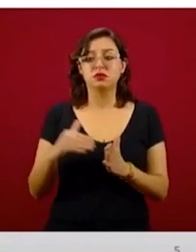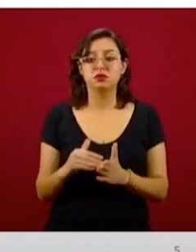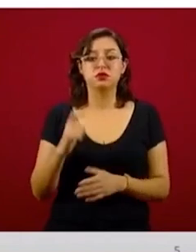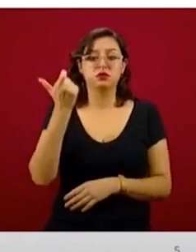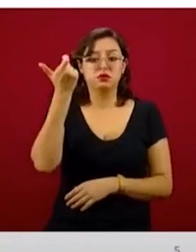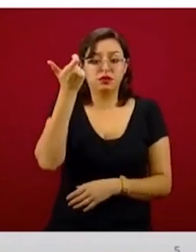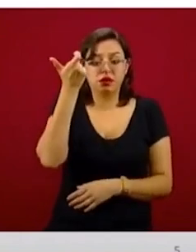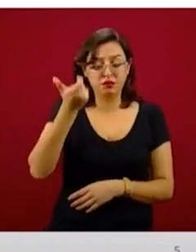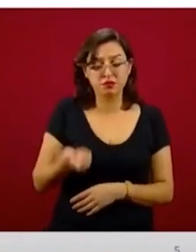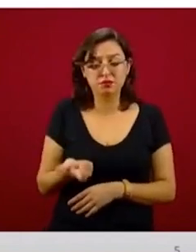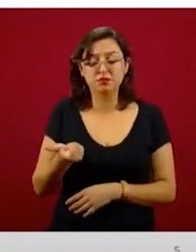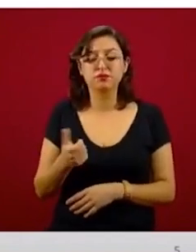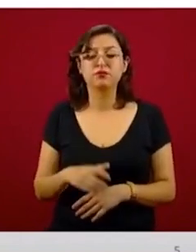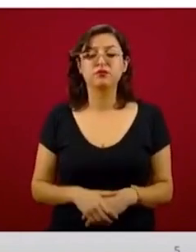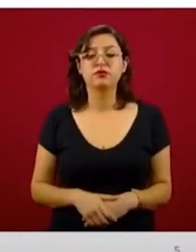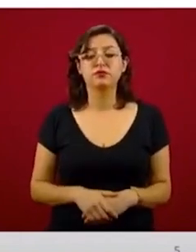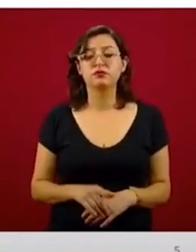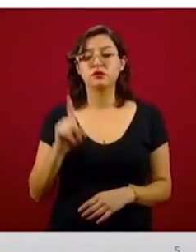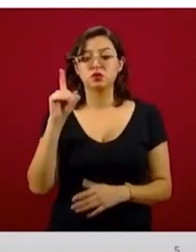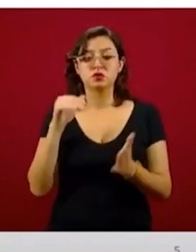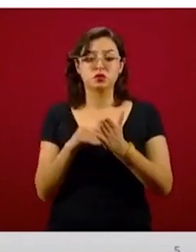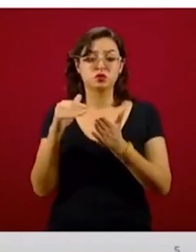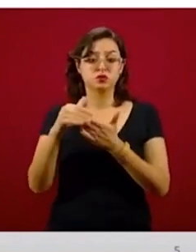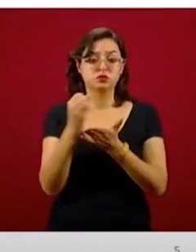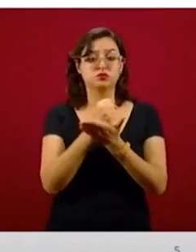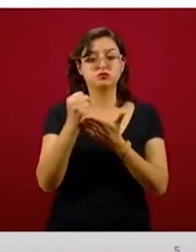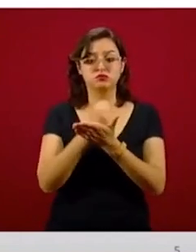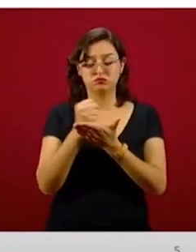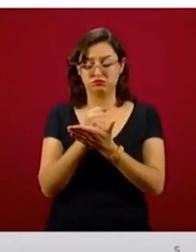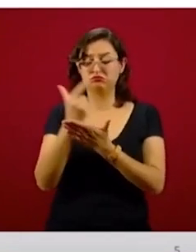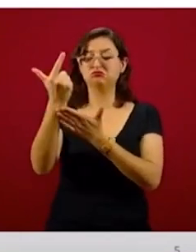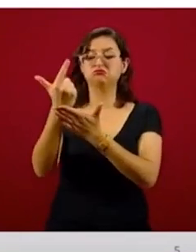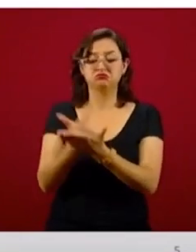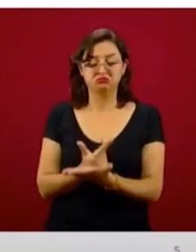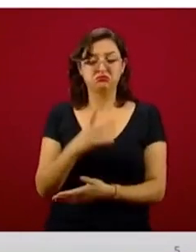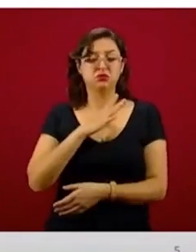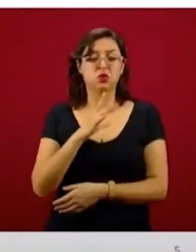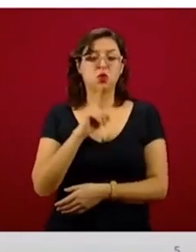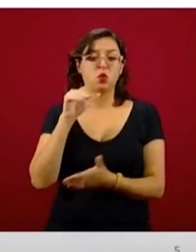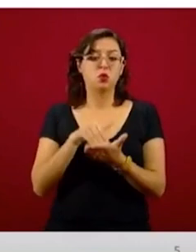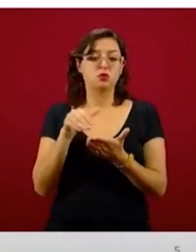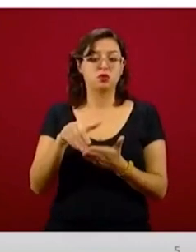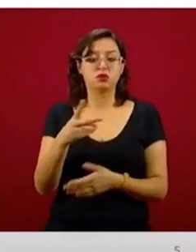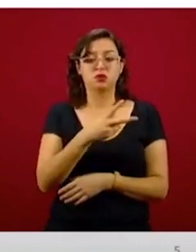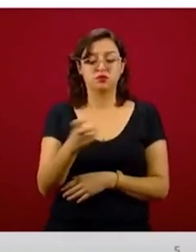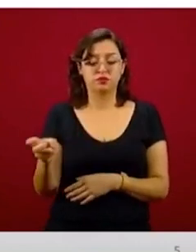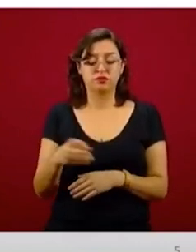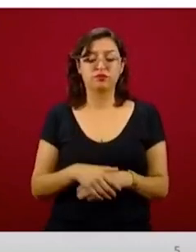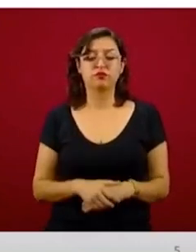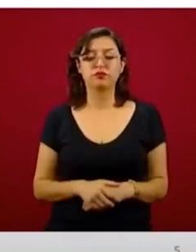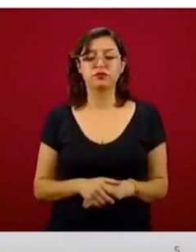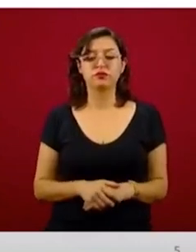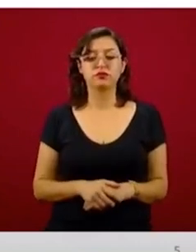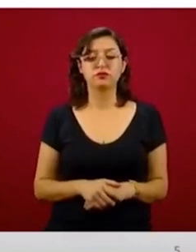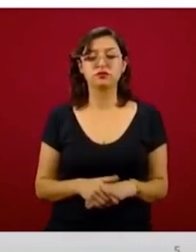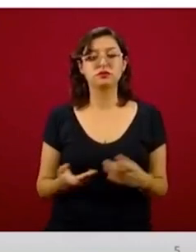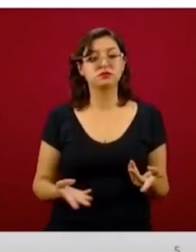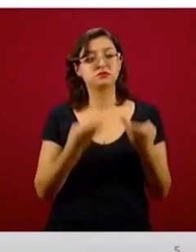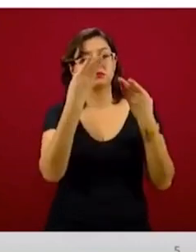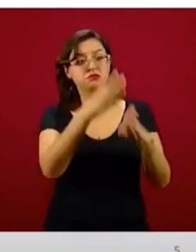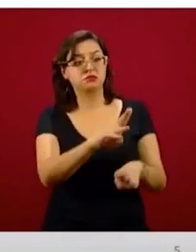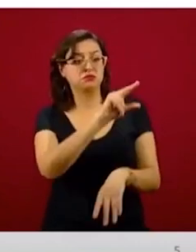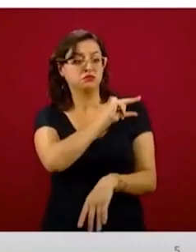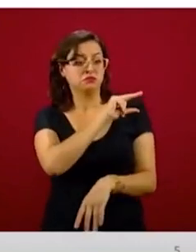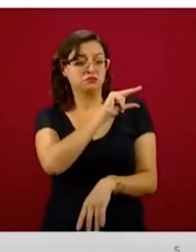Administra una cartera superior al millón de créditos, casi un millón 200 de créditos. Si lo comparamos con la banca comercial,